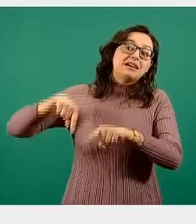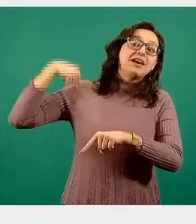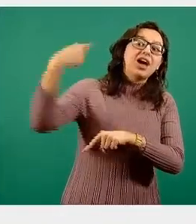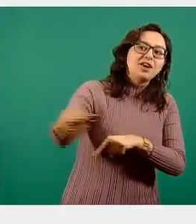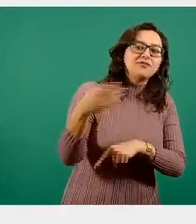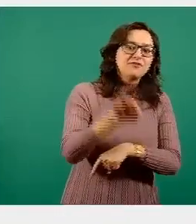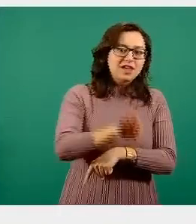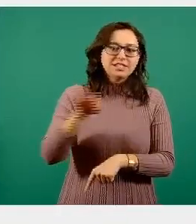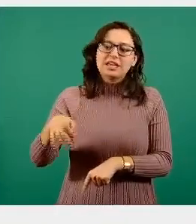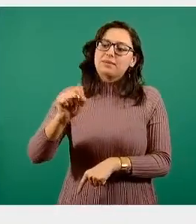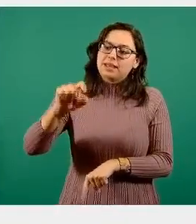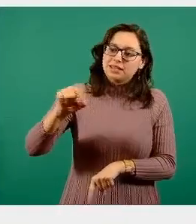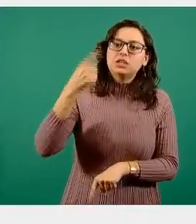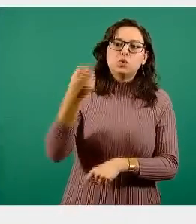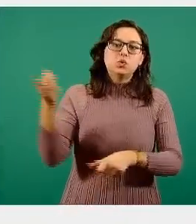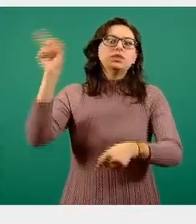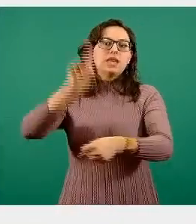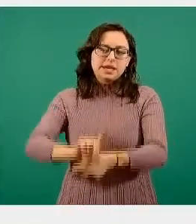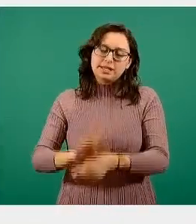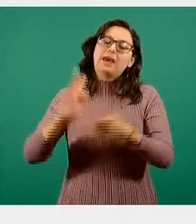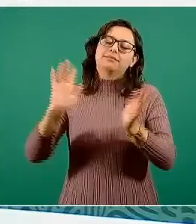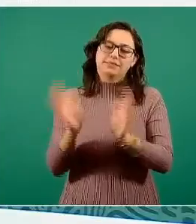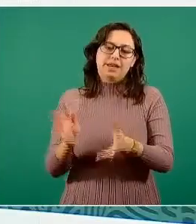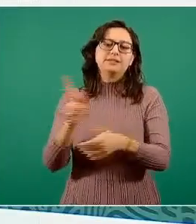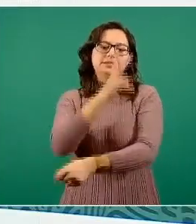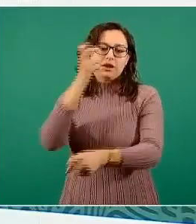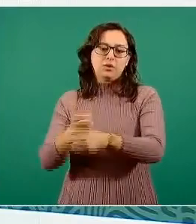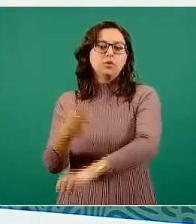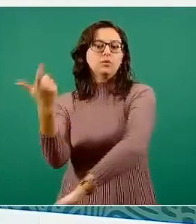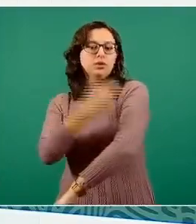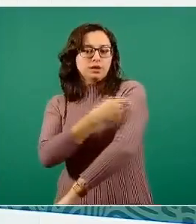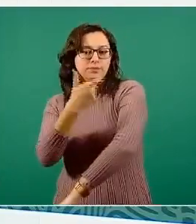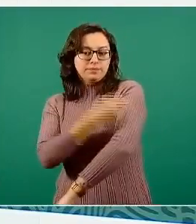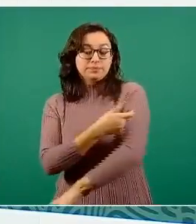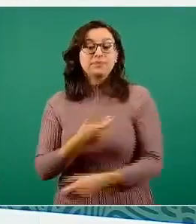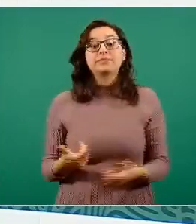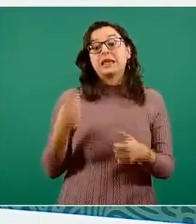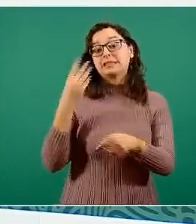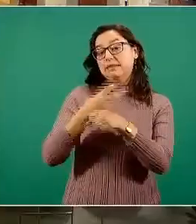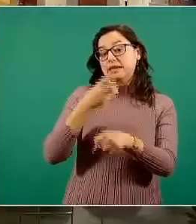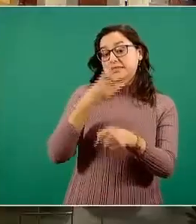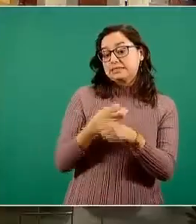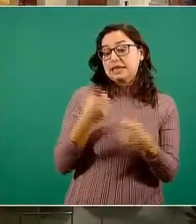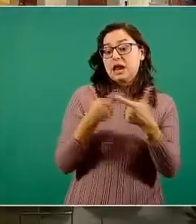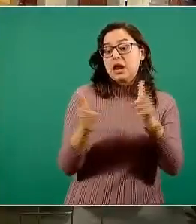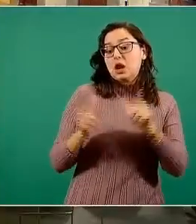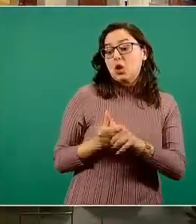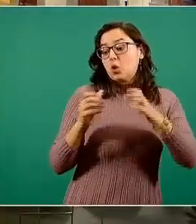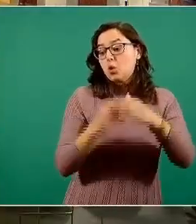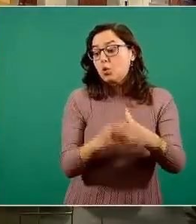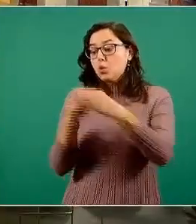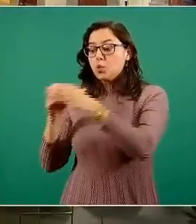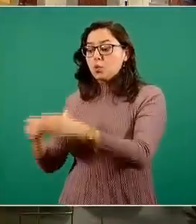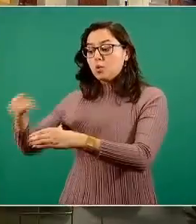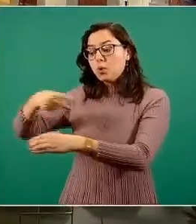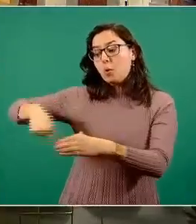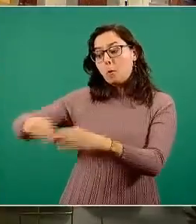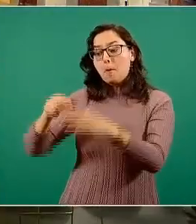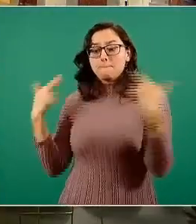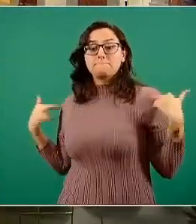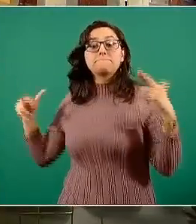Tenemos un componente específico para personal educativo, el propósito, como comentamos, desde la preparación de este